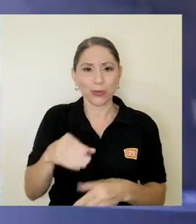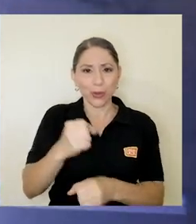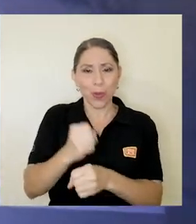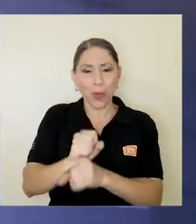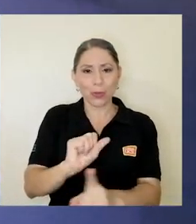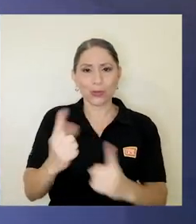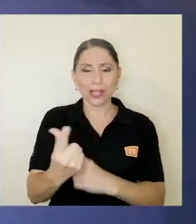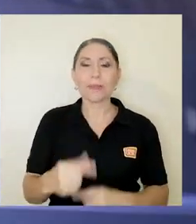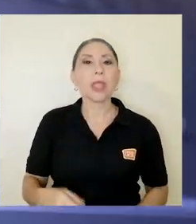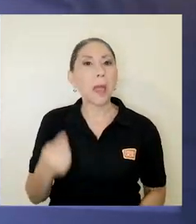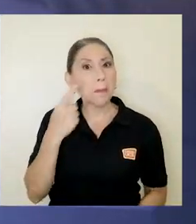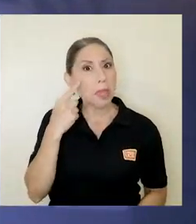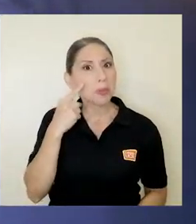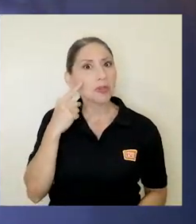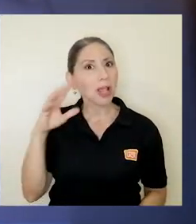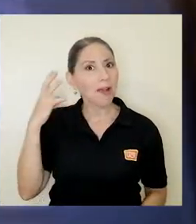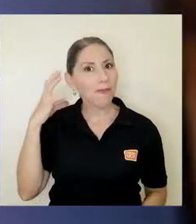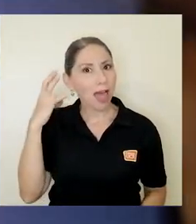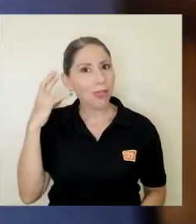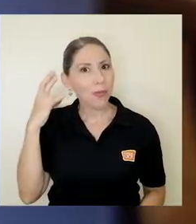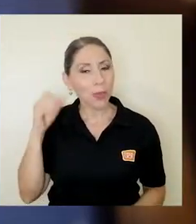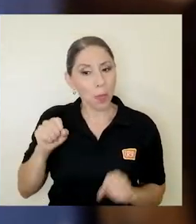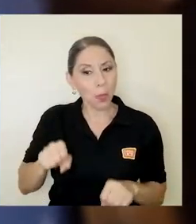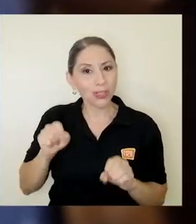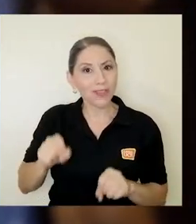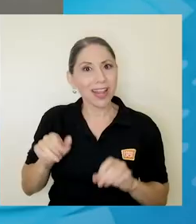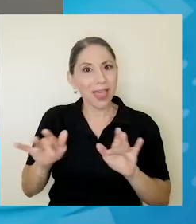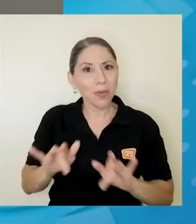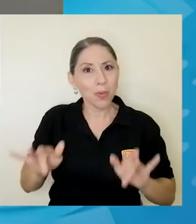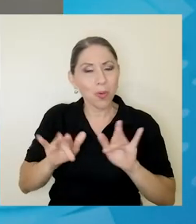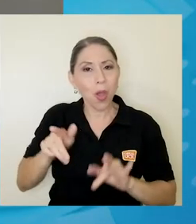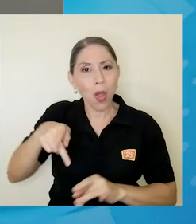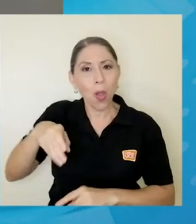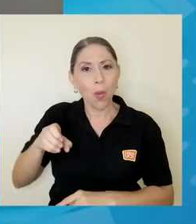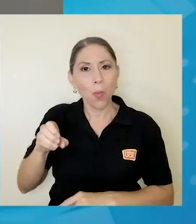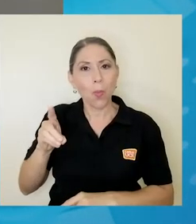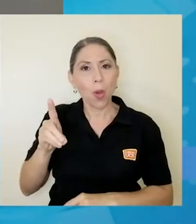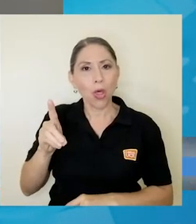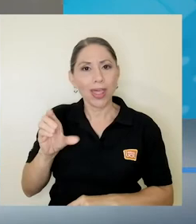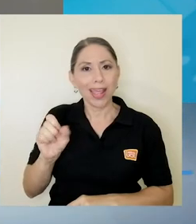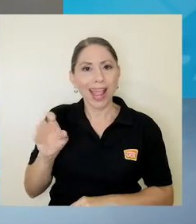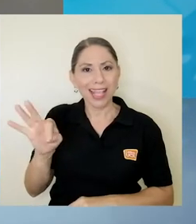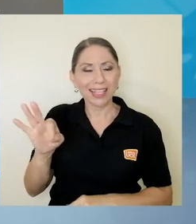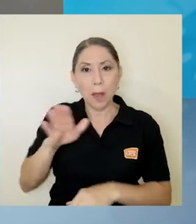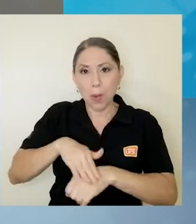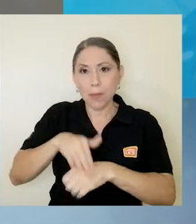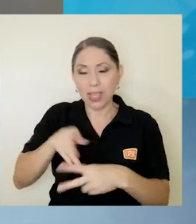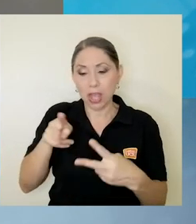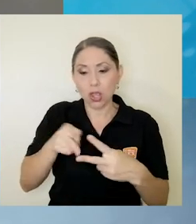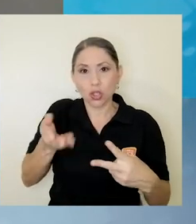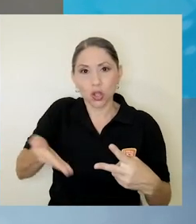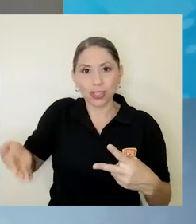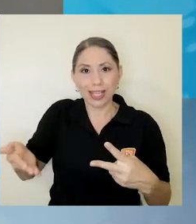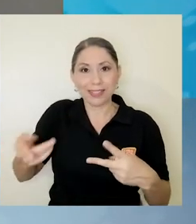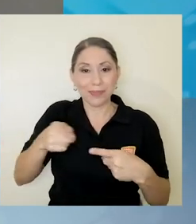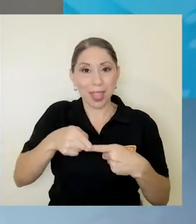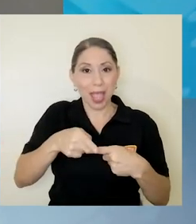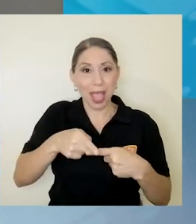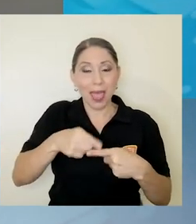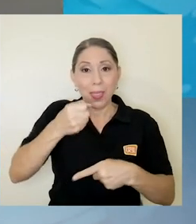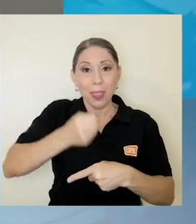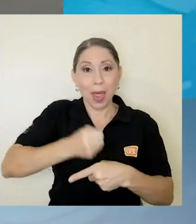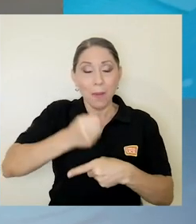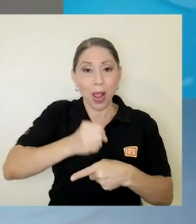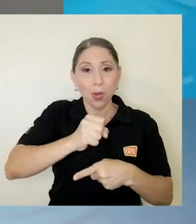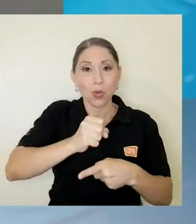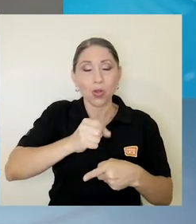Vimos que en la radio y la posibilidad de ir al radio, pero además del podcast, nos permite dos cosas. Uno, la presencia de la Escuela de Trabajo Social